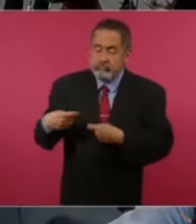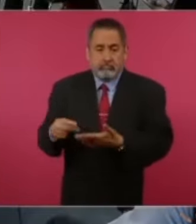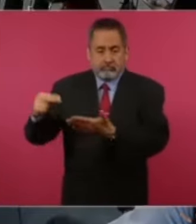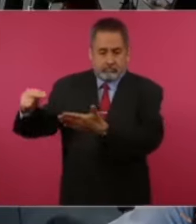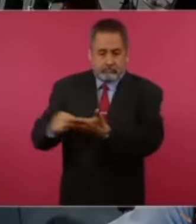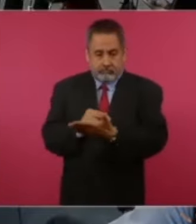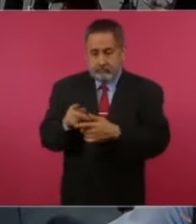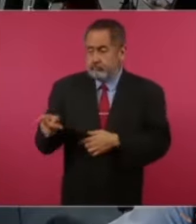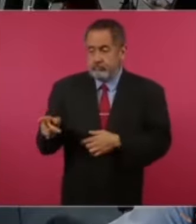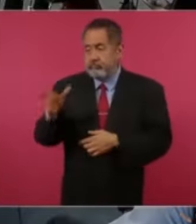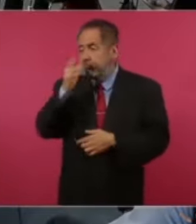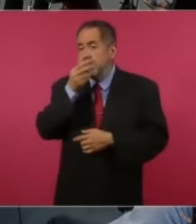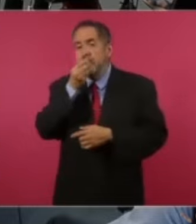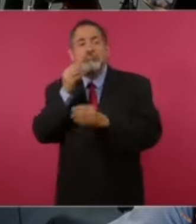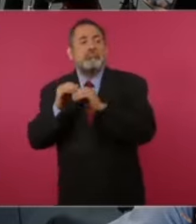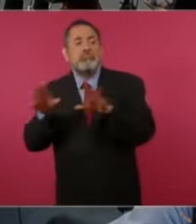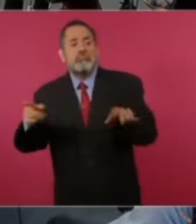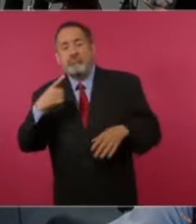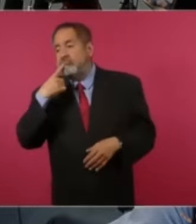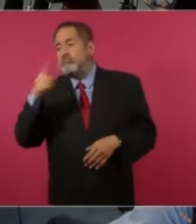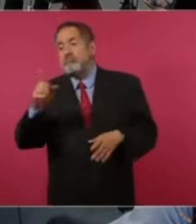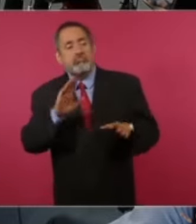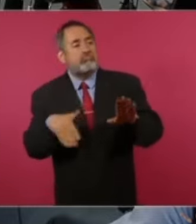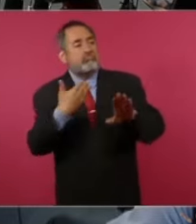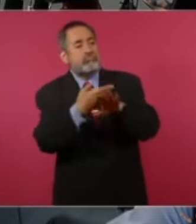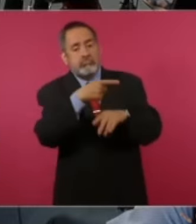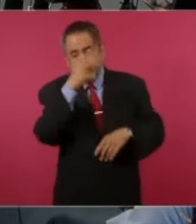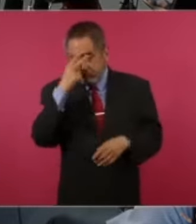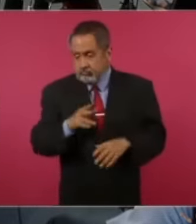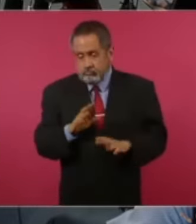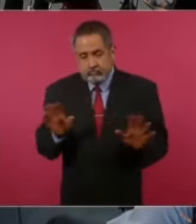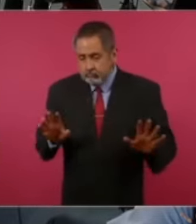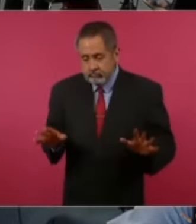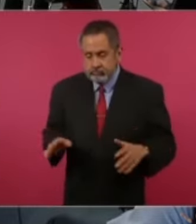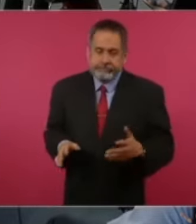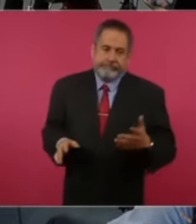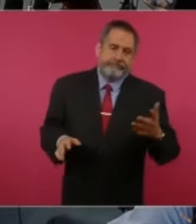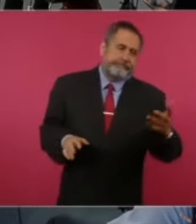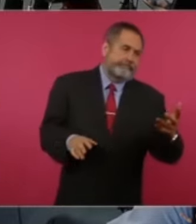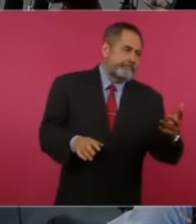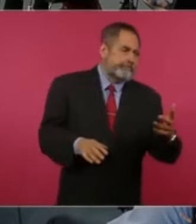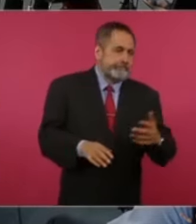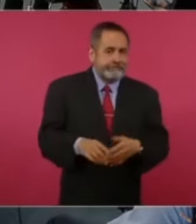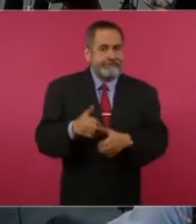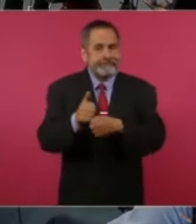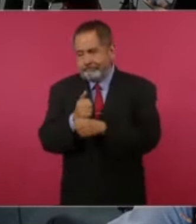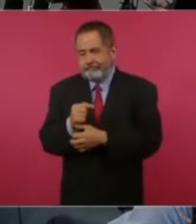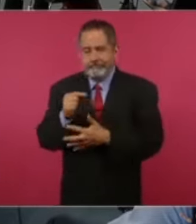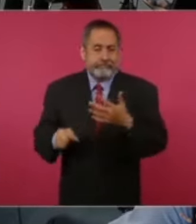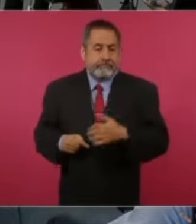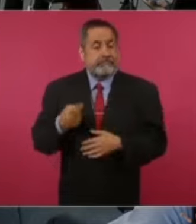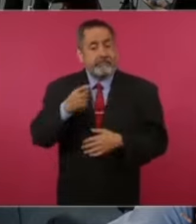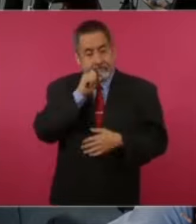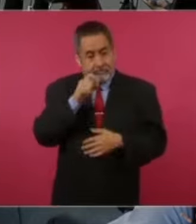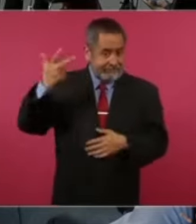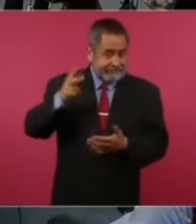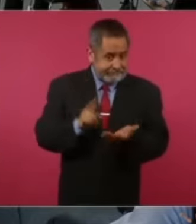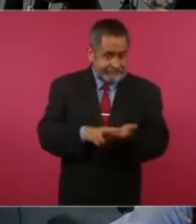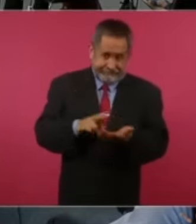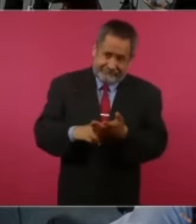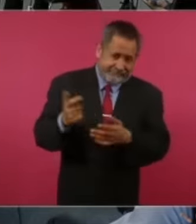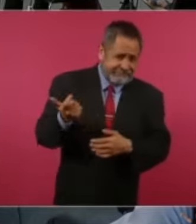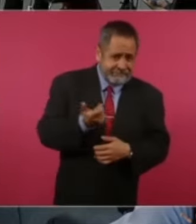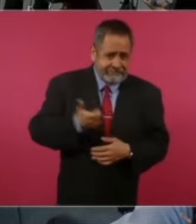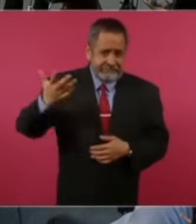chéveritas, no. Hay muchas personas que han salido de mi país y sé que también de México y así de la mayoría de países de América Latina por motivos de